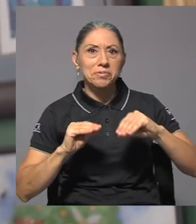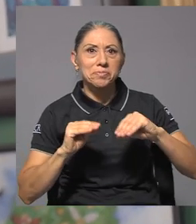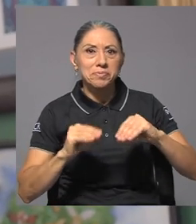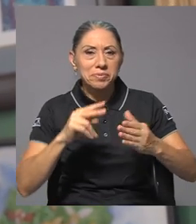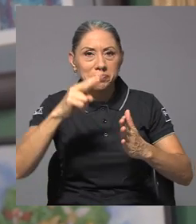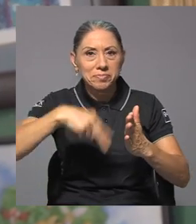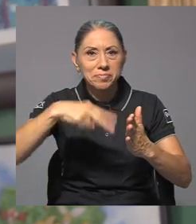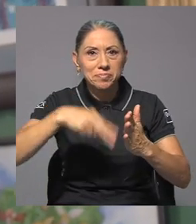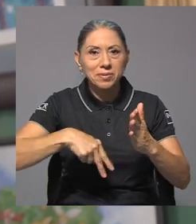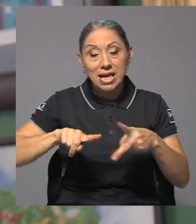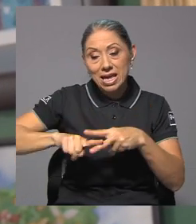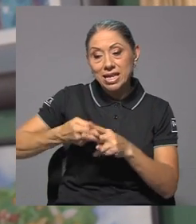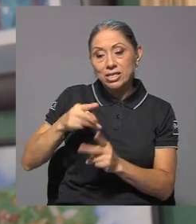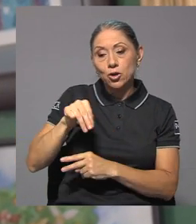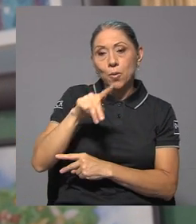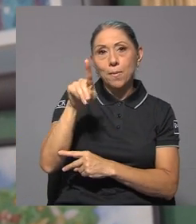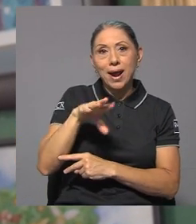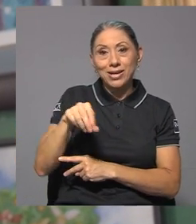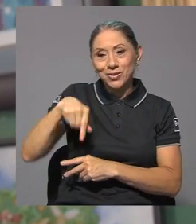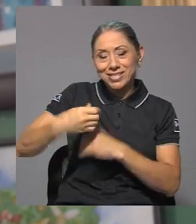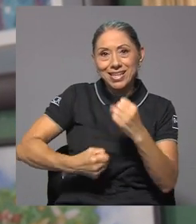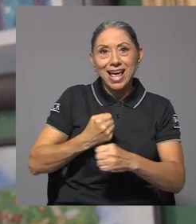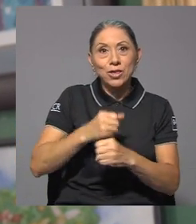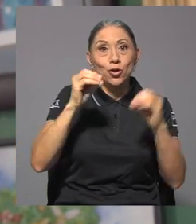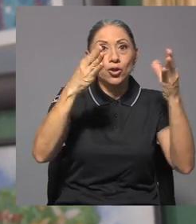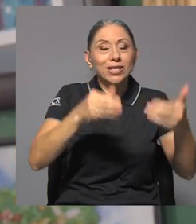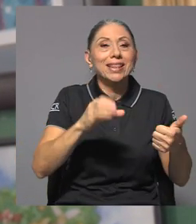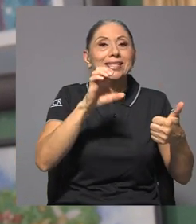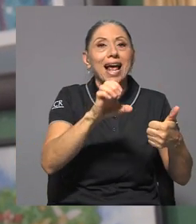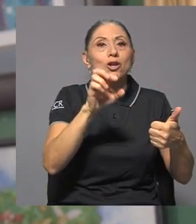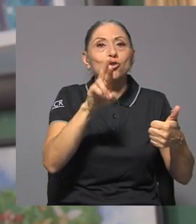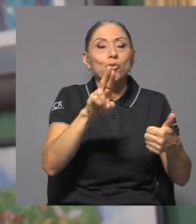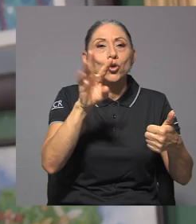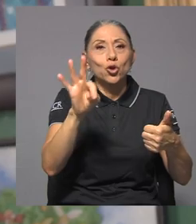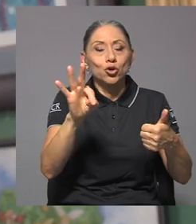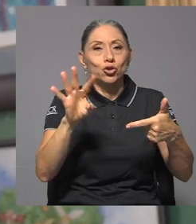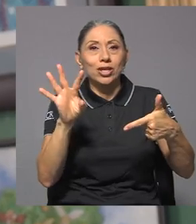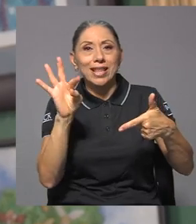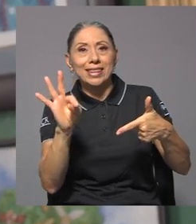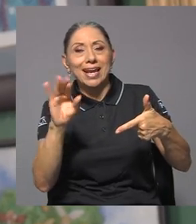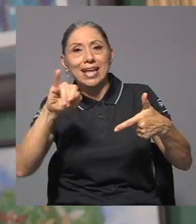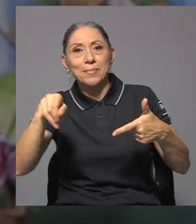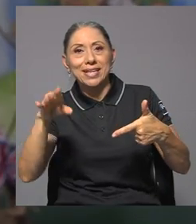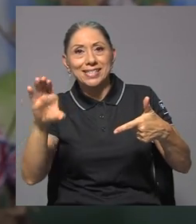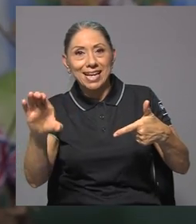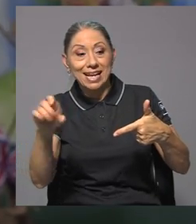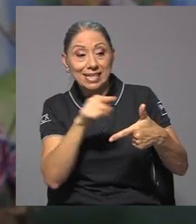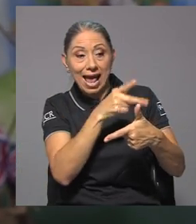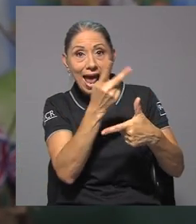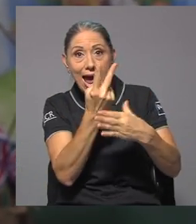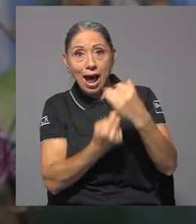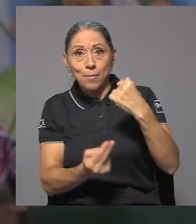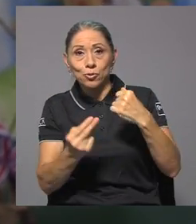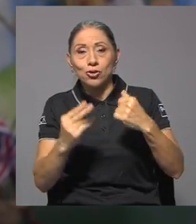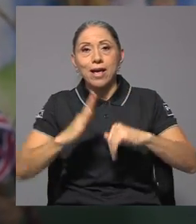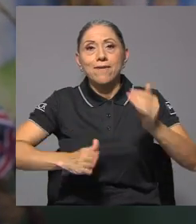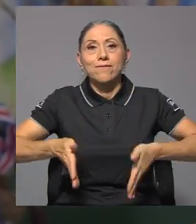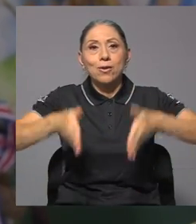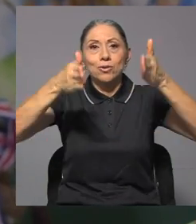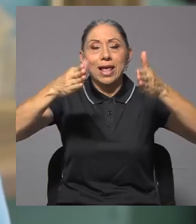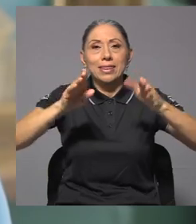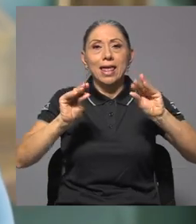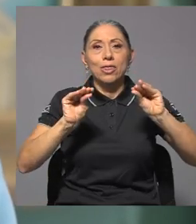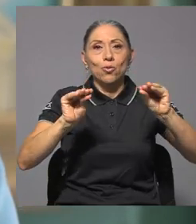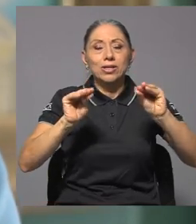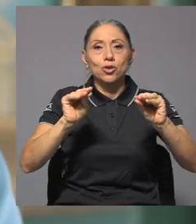iniciado en marzo del 2021 por los docentes Carlos Rubio Torres y Tatiana Jiménez Cercas de la Facultad de Educación de la UCR.